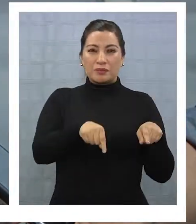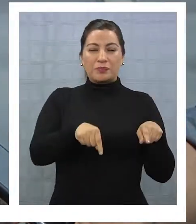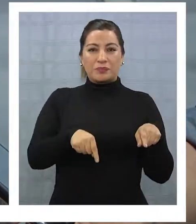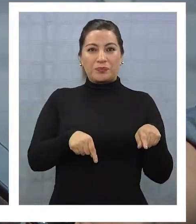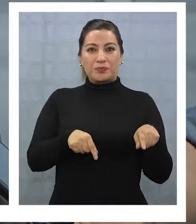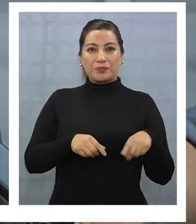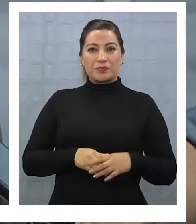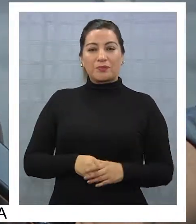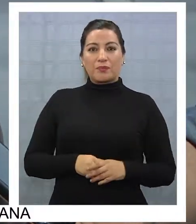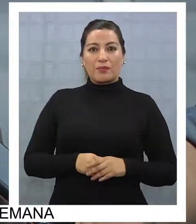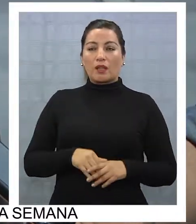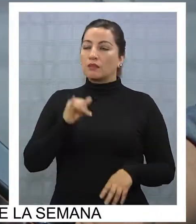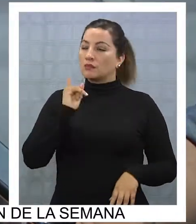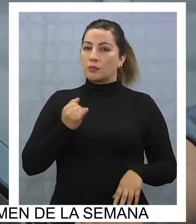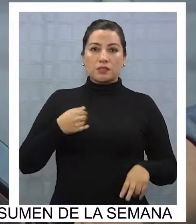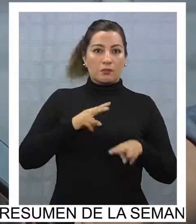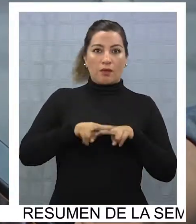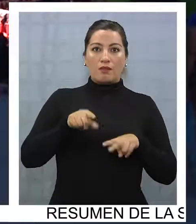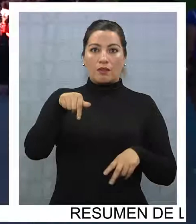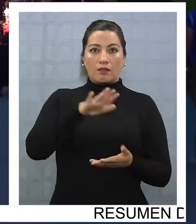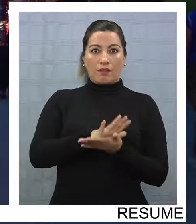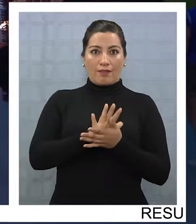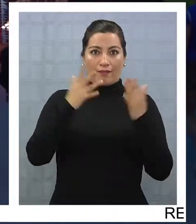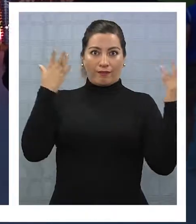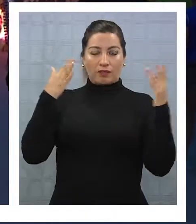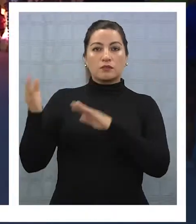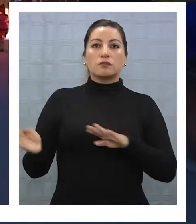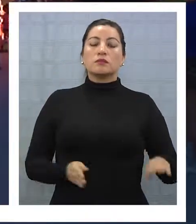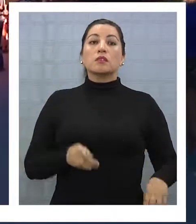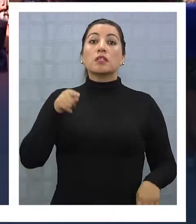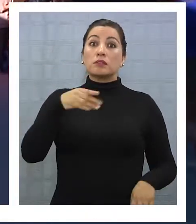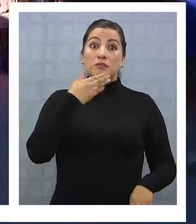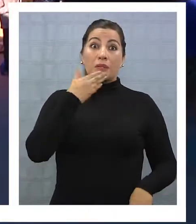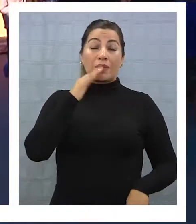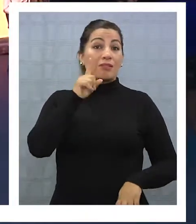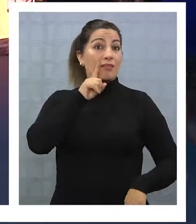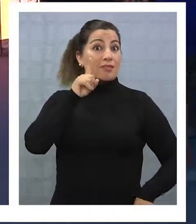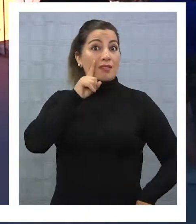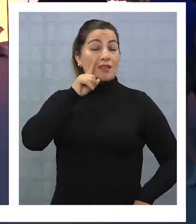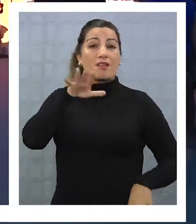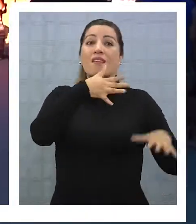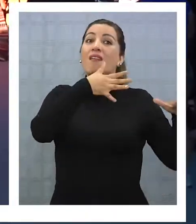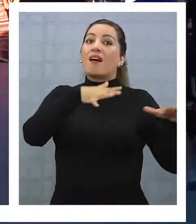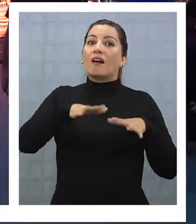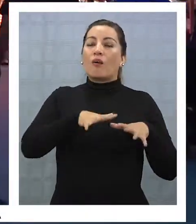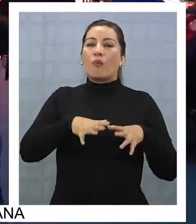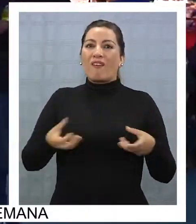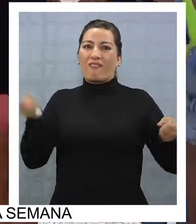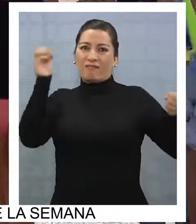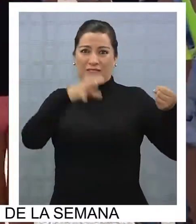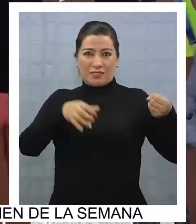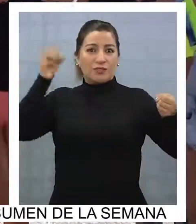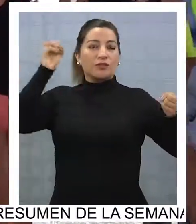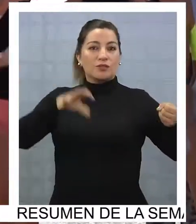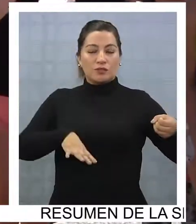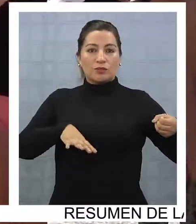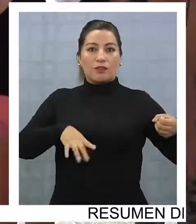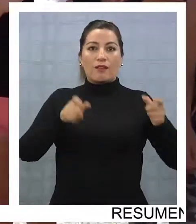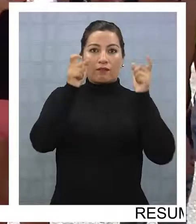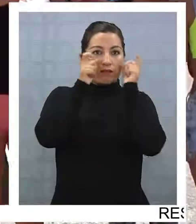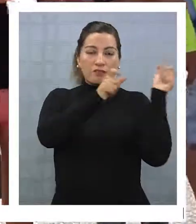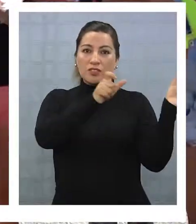periódica durante esta fiesta. La provisión de agua potable, la extracción de residuos domiciliarios, la